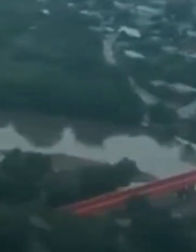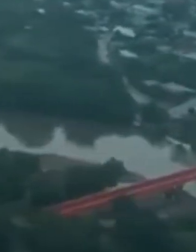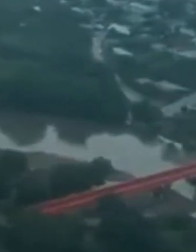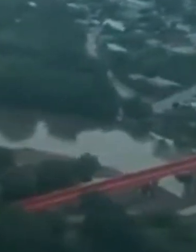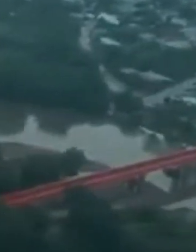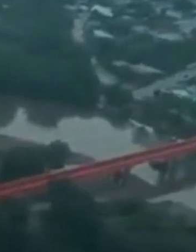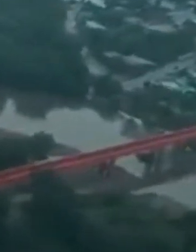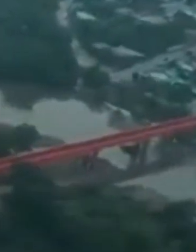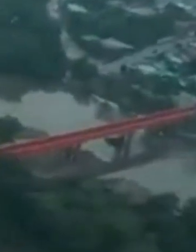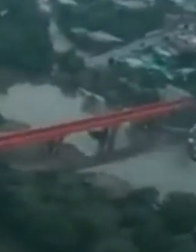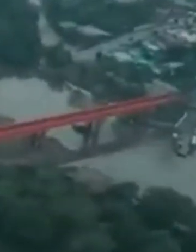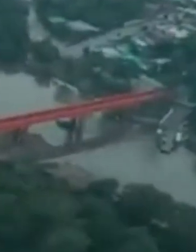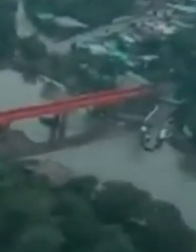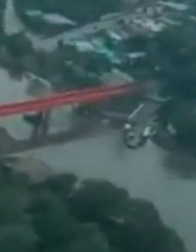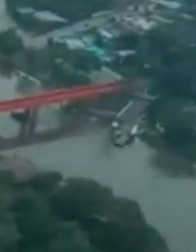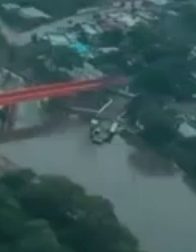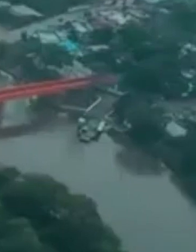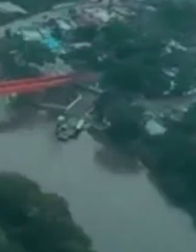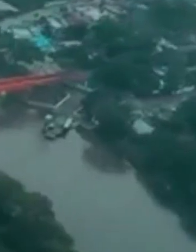Ya es Veracruz.